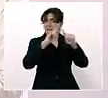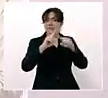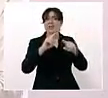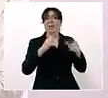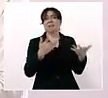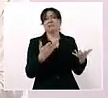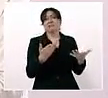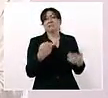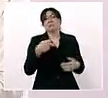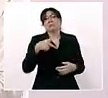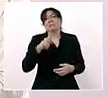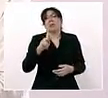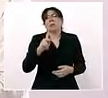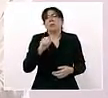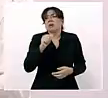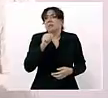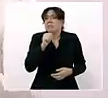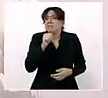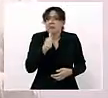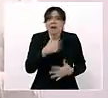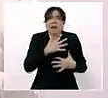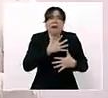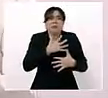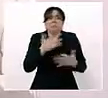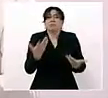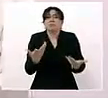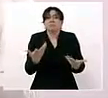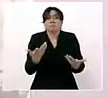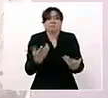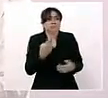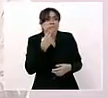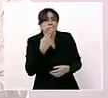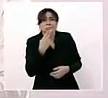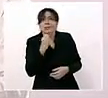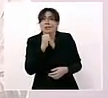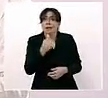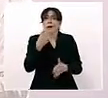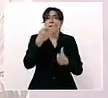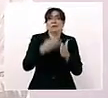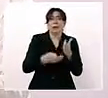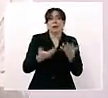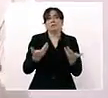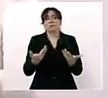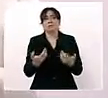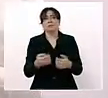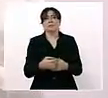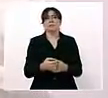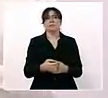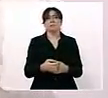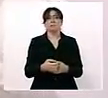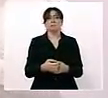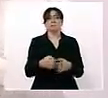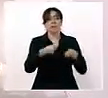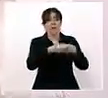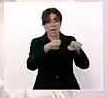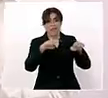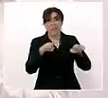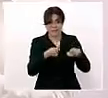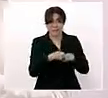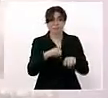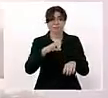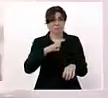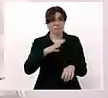subutilizados, con equipos, con personal, pero no tenían